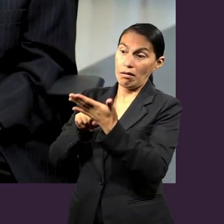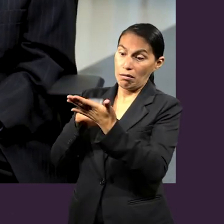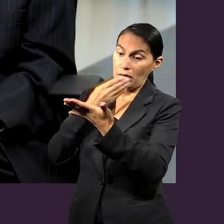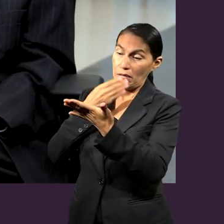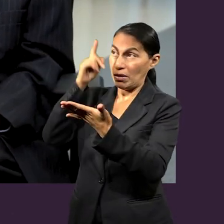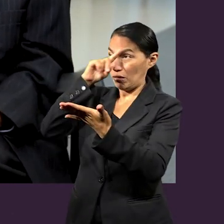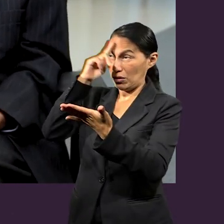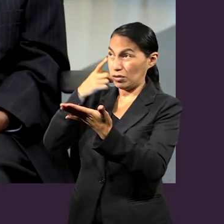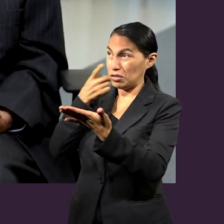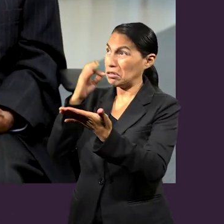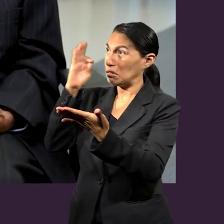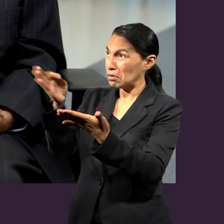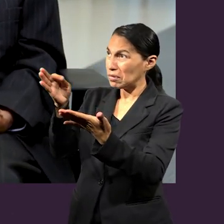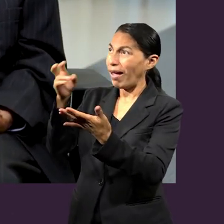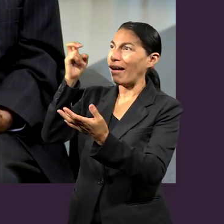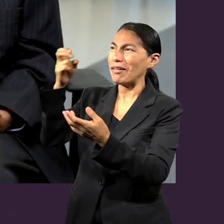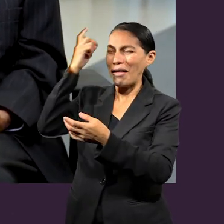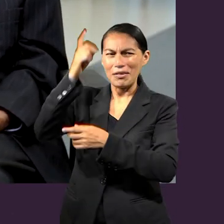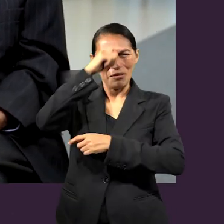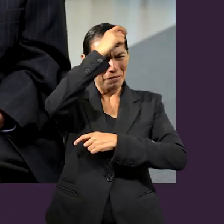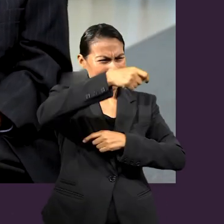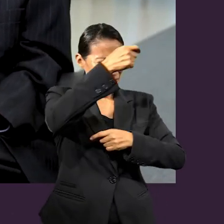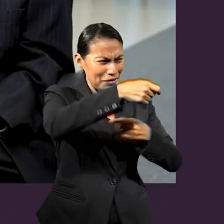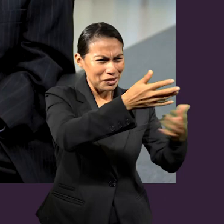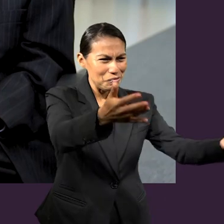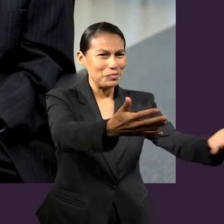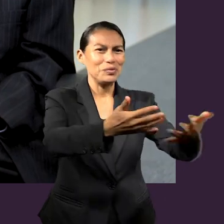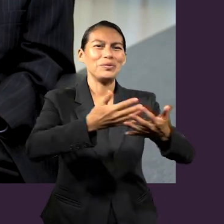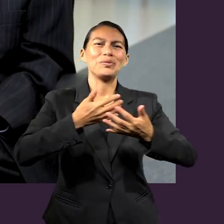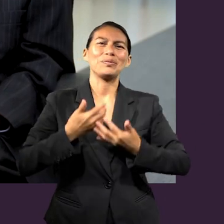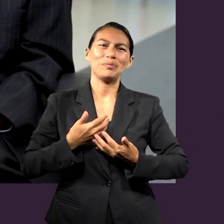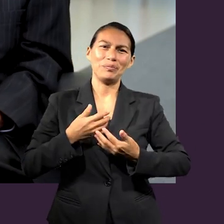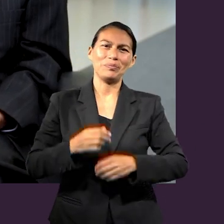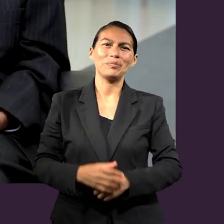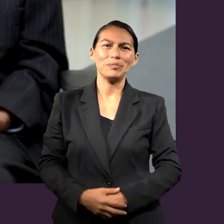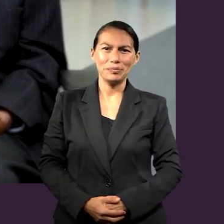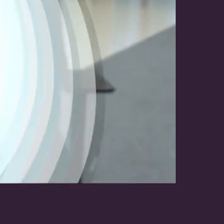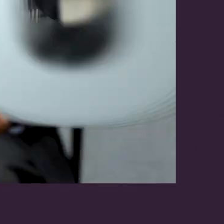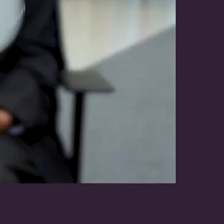a las normas que el Señor les traza en su santa palabra.